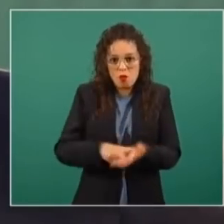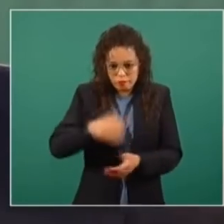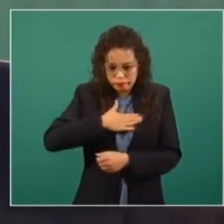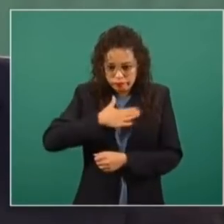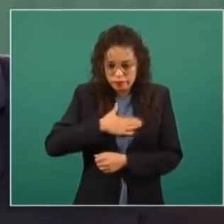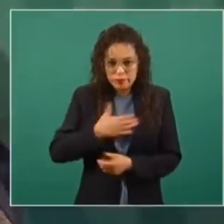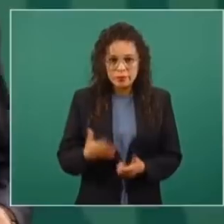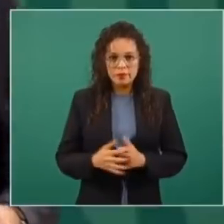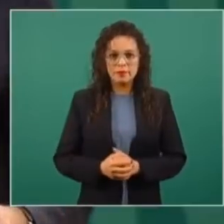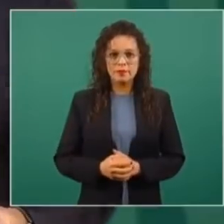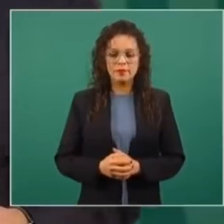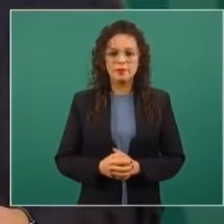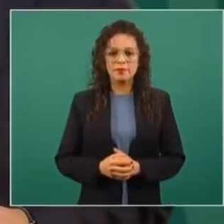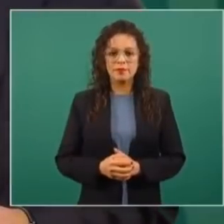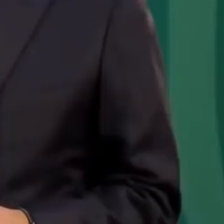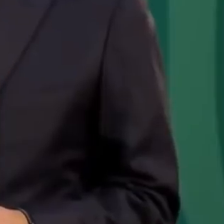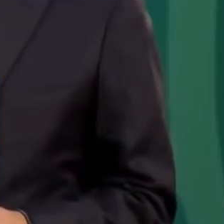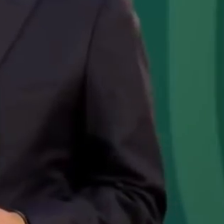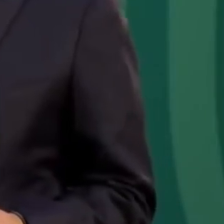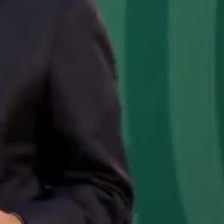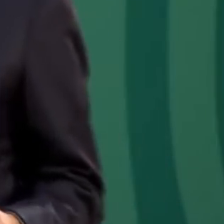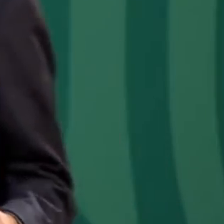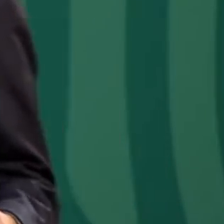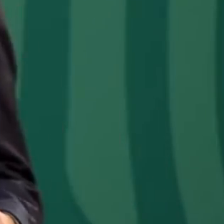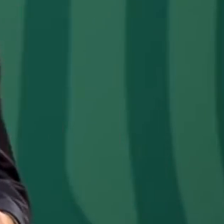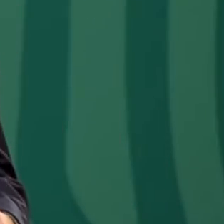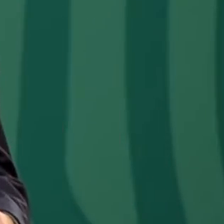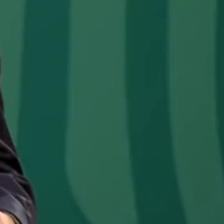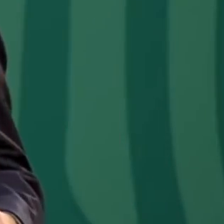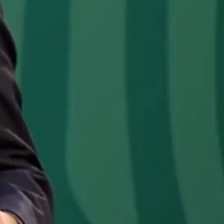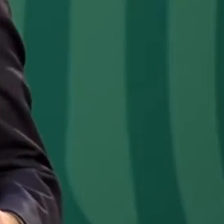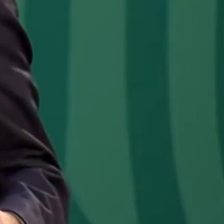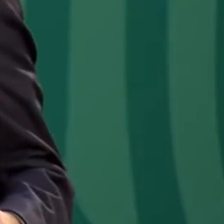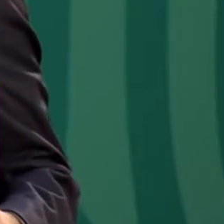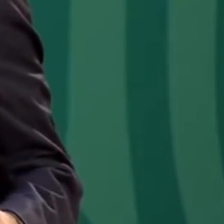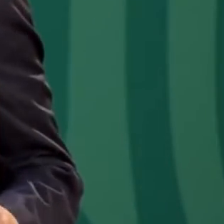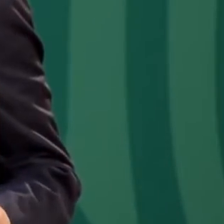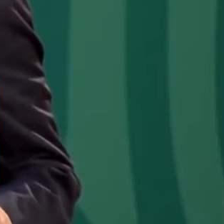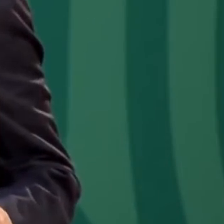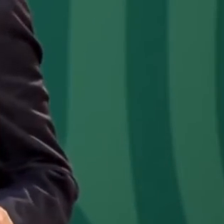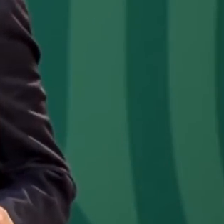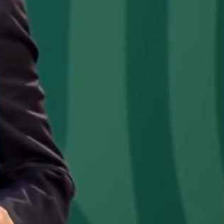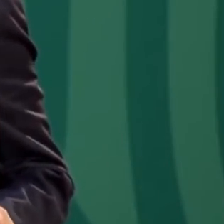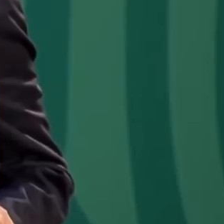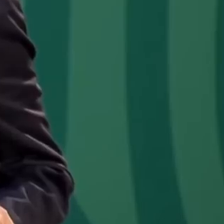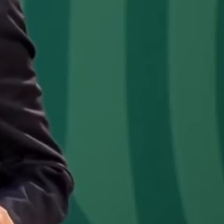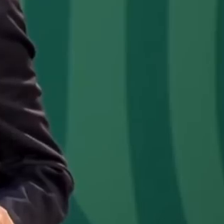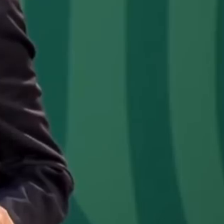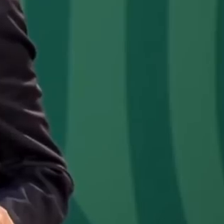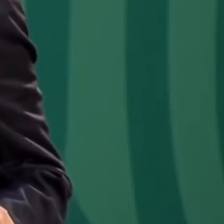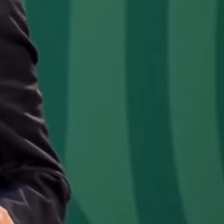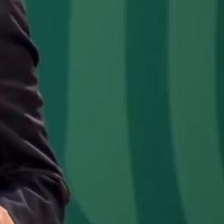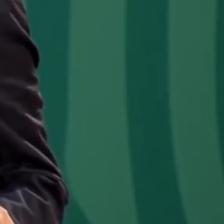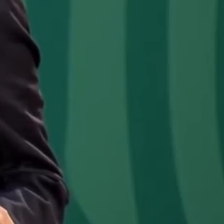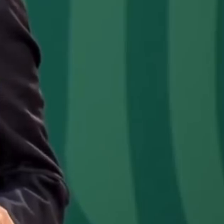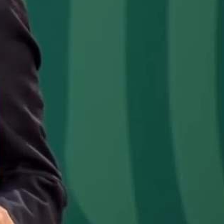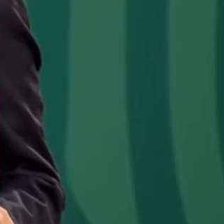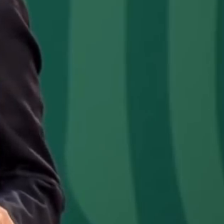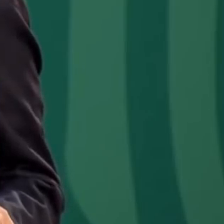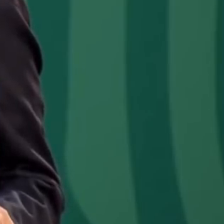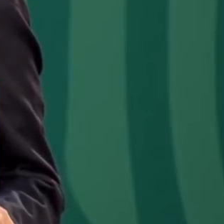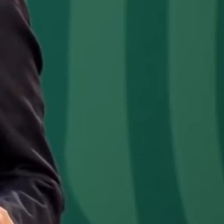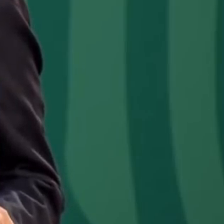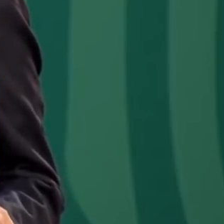Porque si se continúa con la corrupción en Pemex,